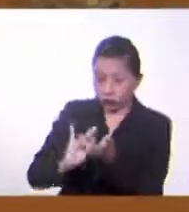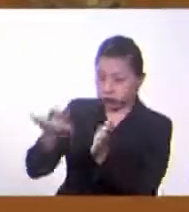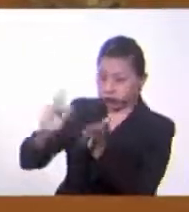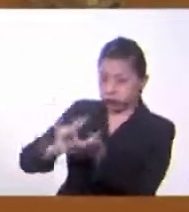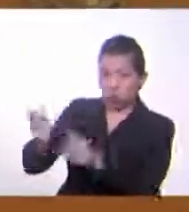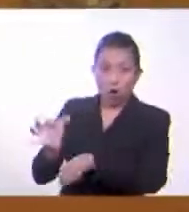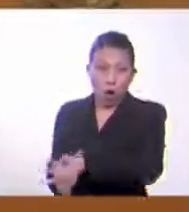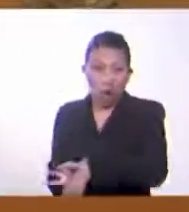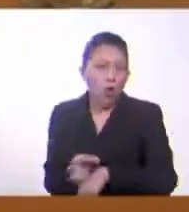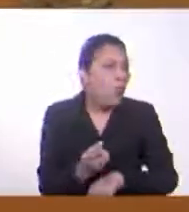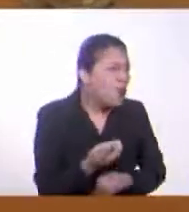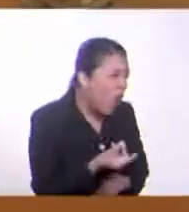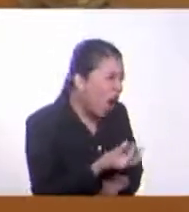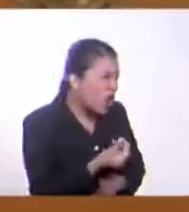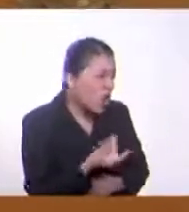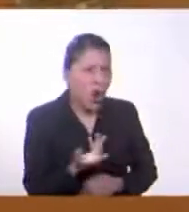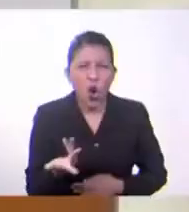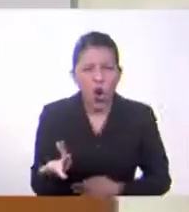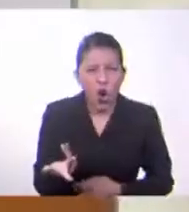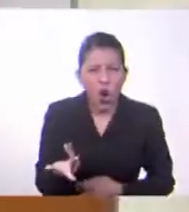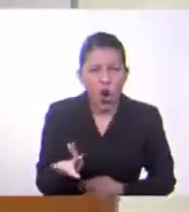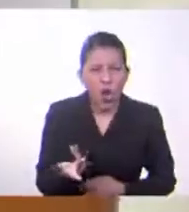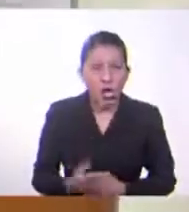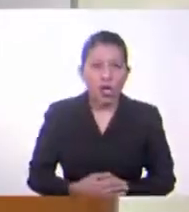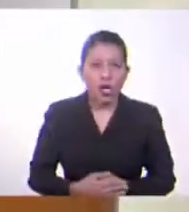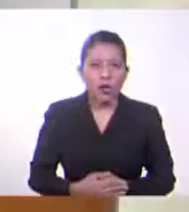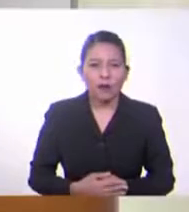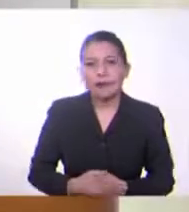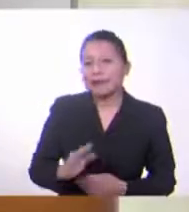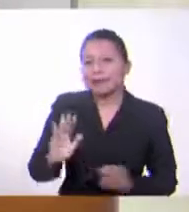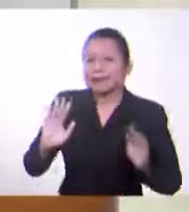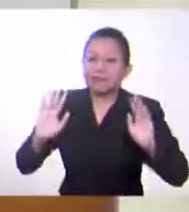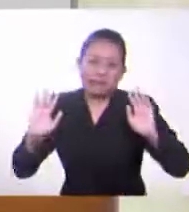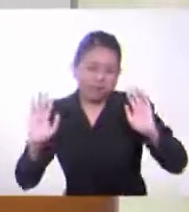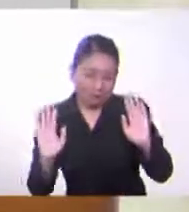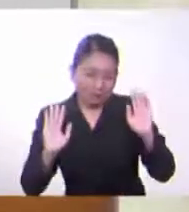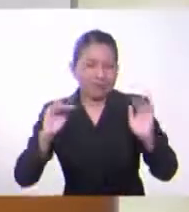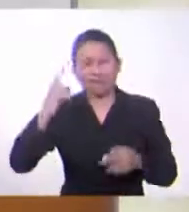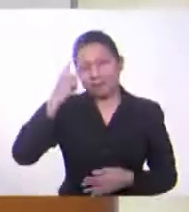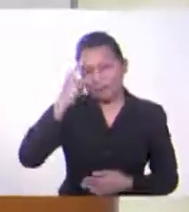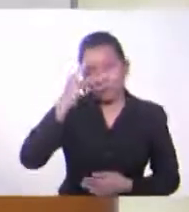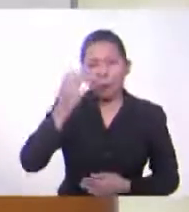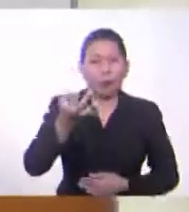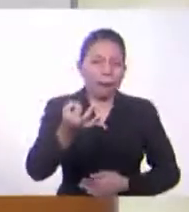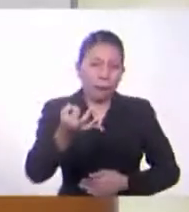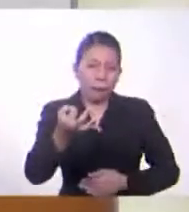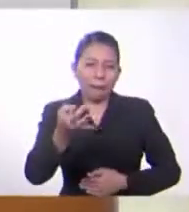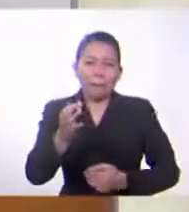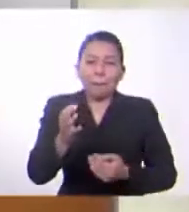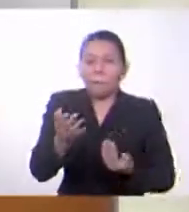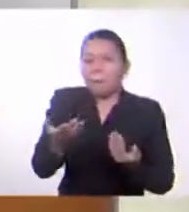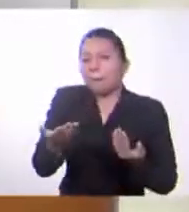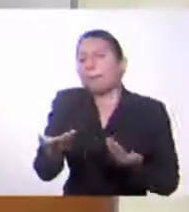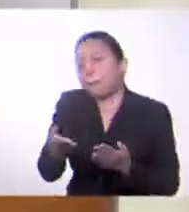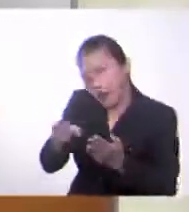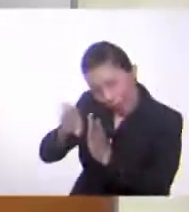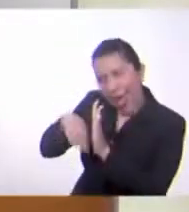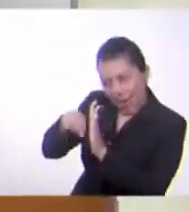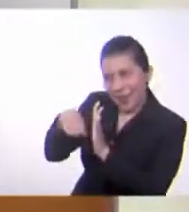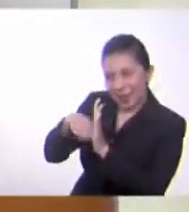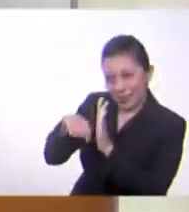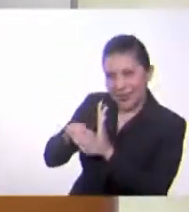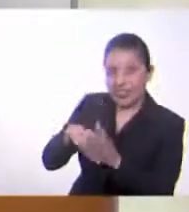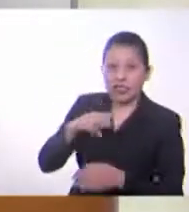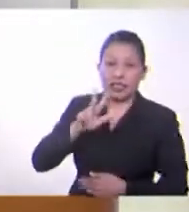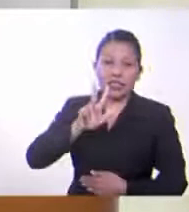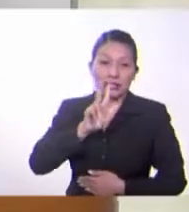cuánto cuesta ese? Fíjese que ese, por ser ustedes, se lo voy a dar a un precio barato. Trescientos